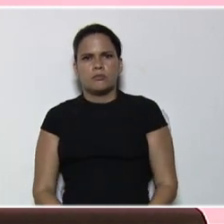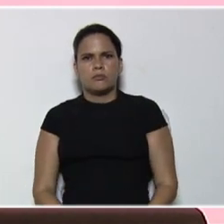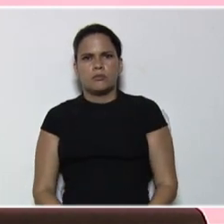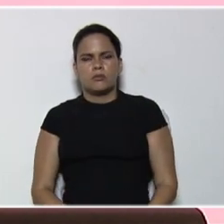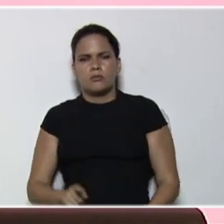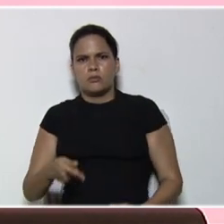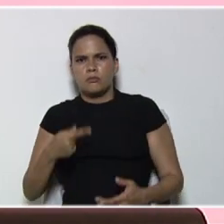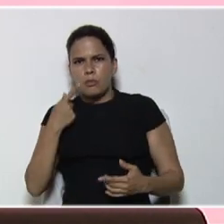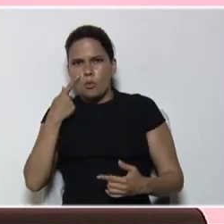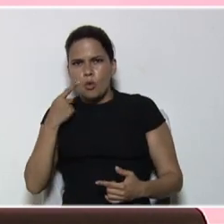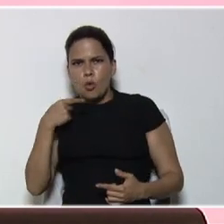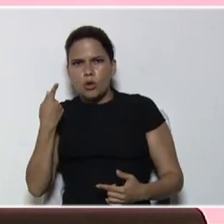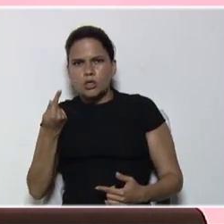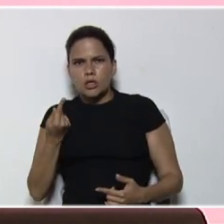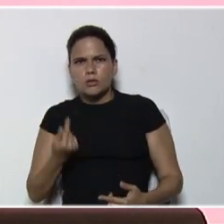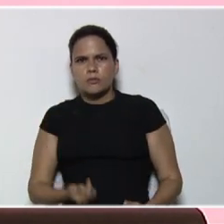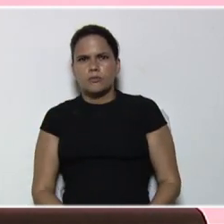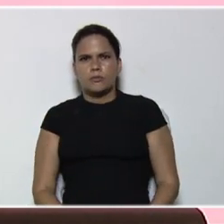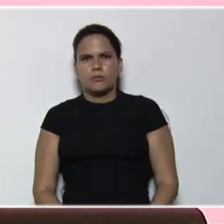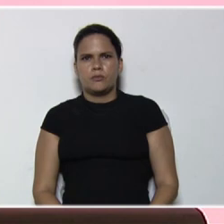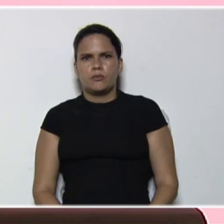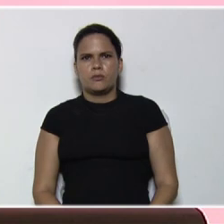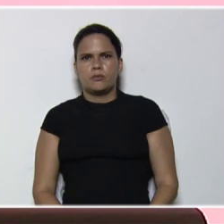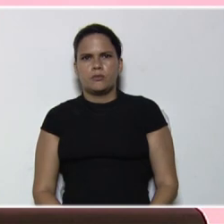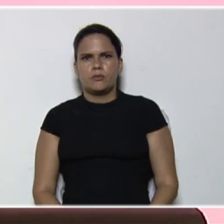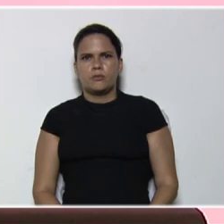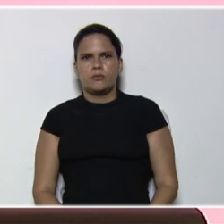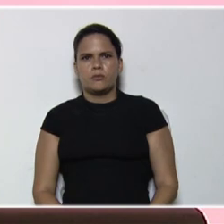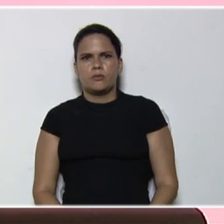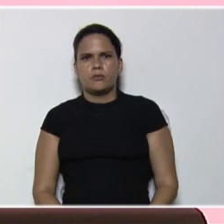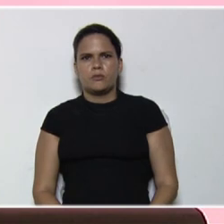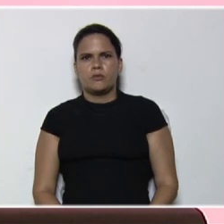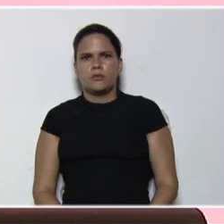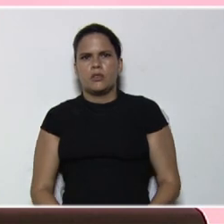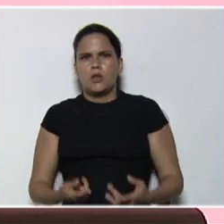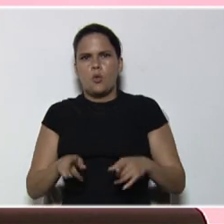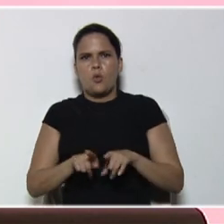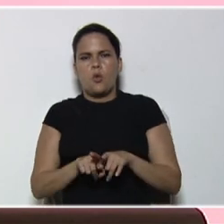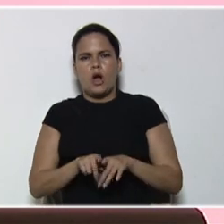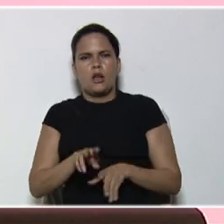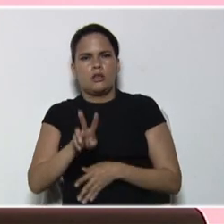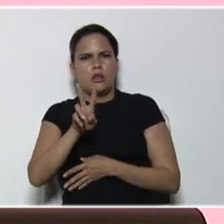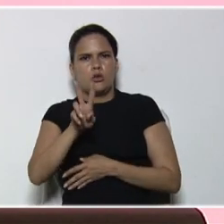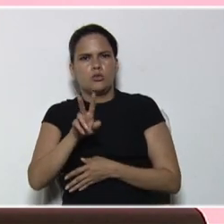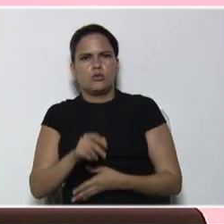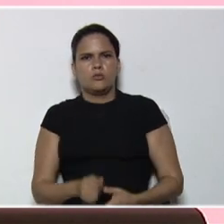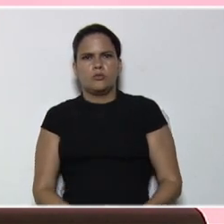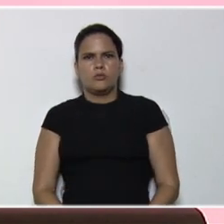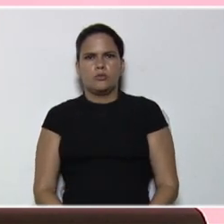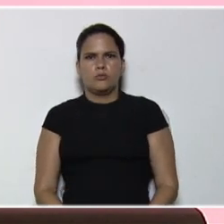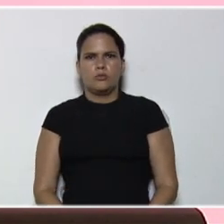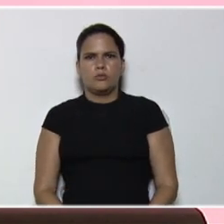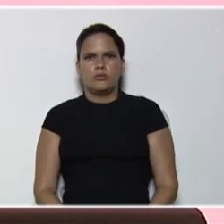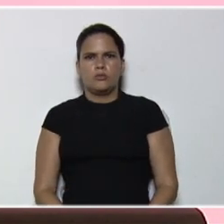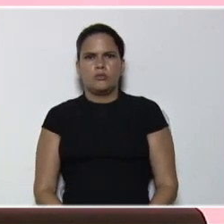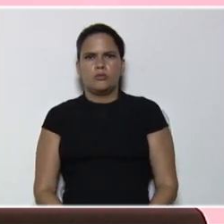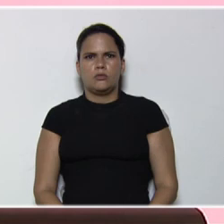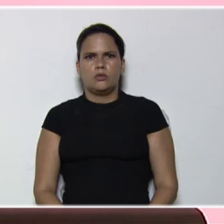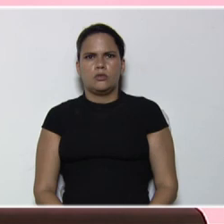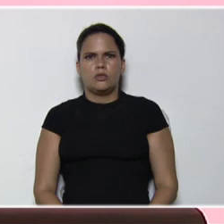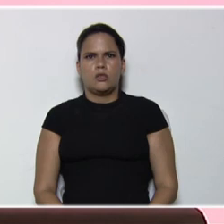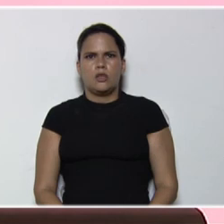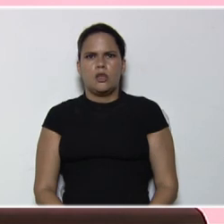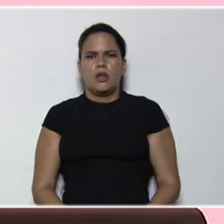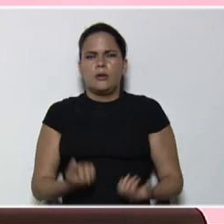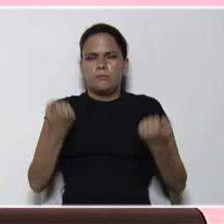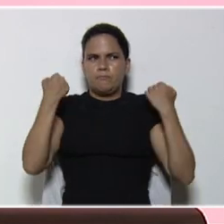levantamos otra, y es igual, a 2, logaritmo de 3, a la